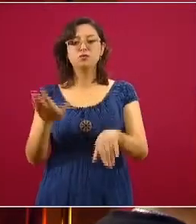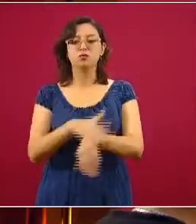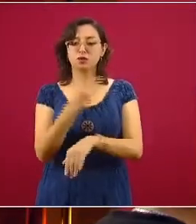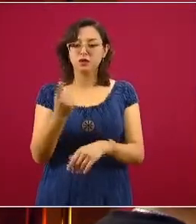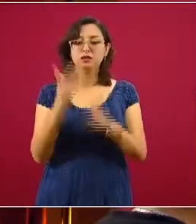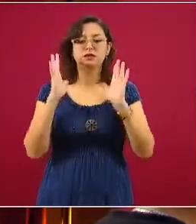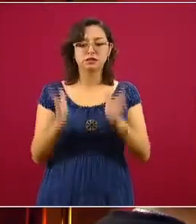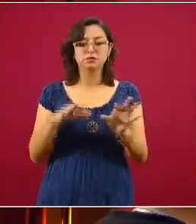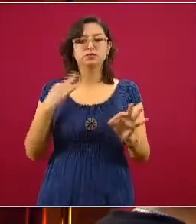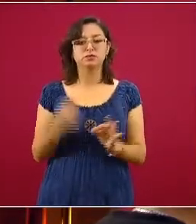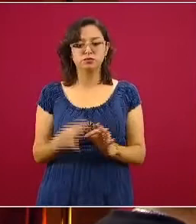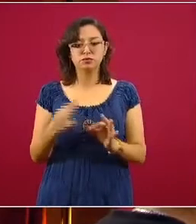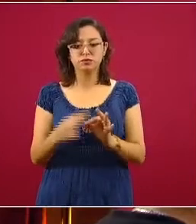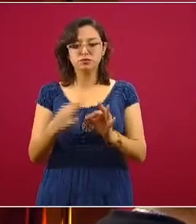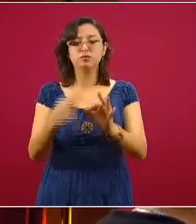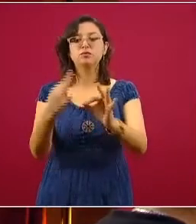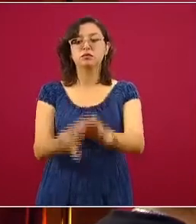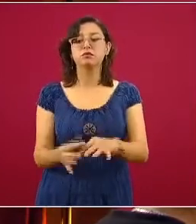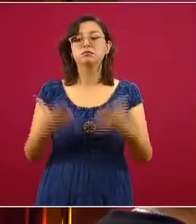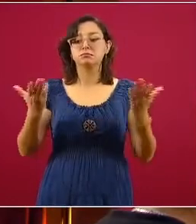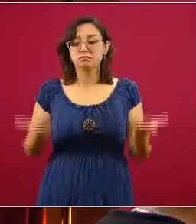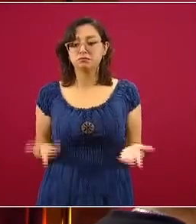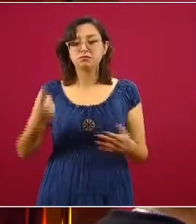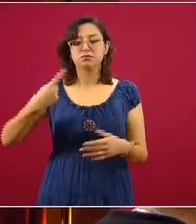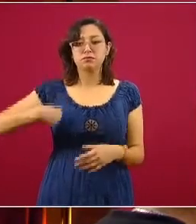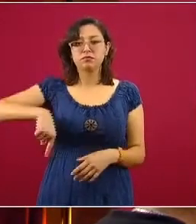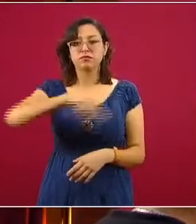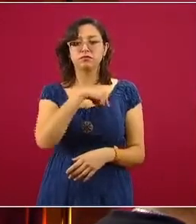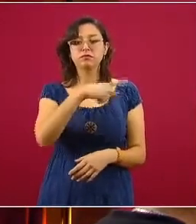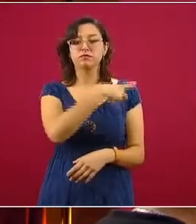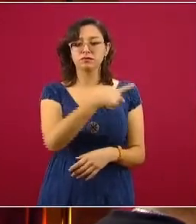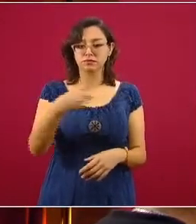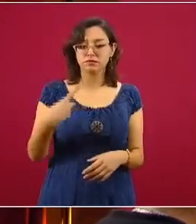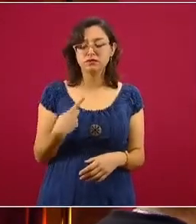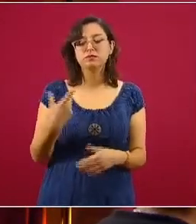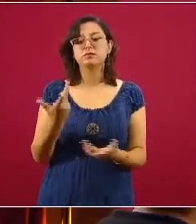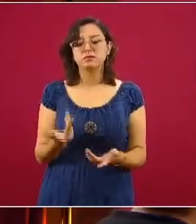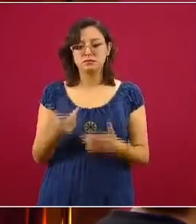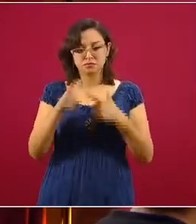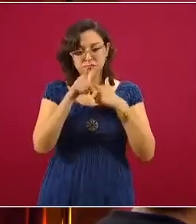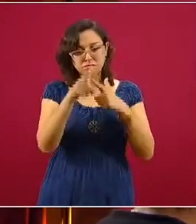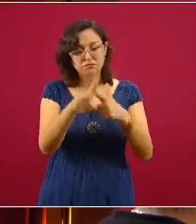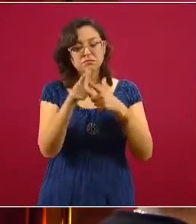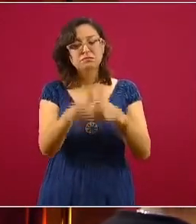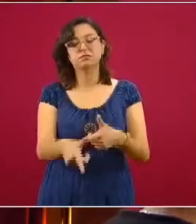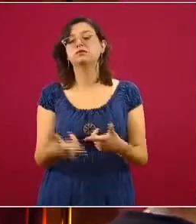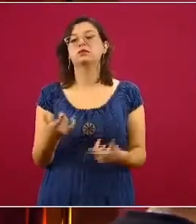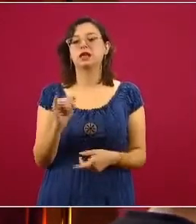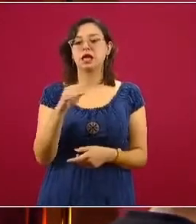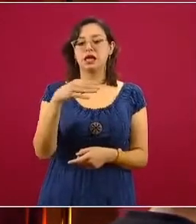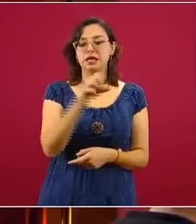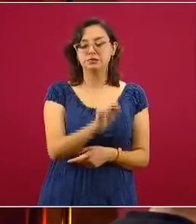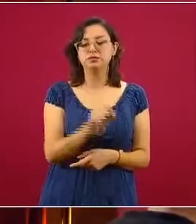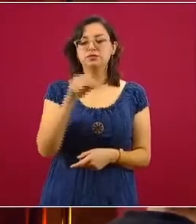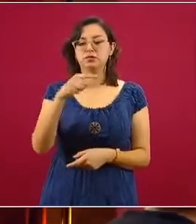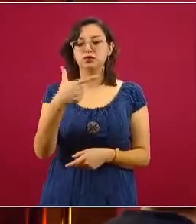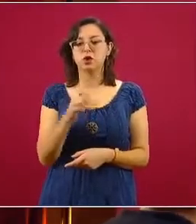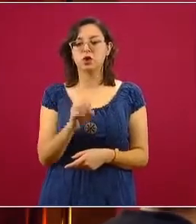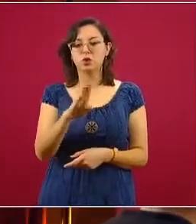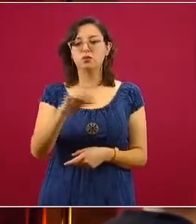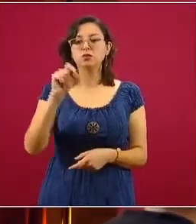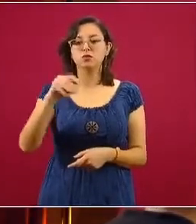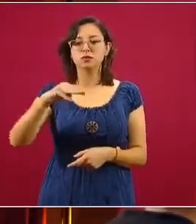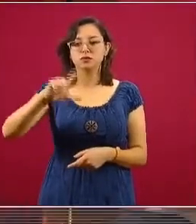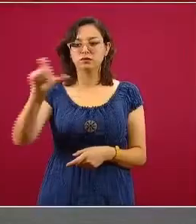demostrado, que son solidarios. Entonces, no dejen de ir, IMSS.gov.mx y a partir de eso el trabajo de colaboración con